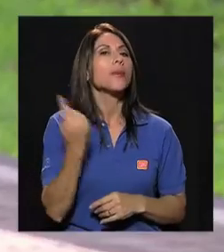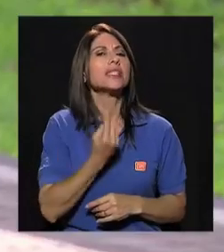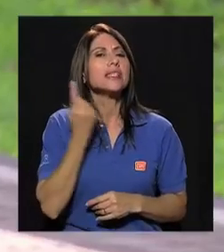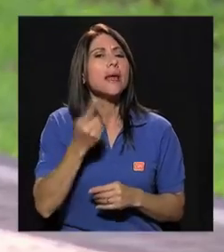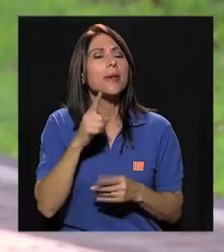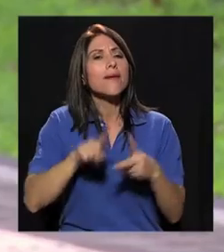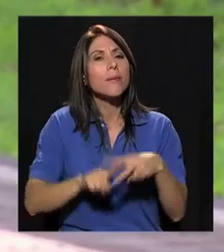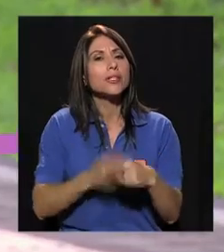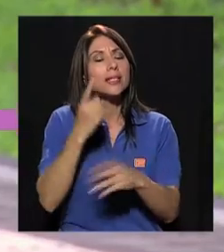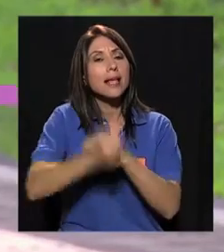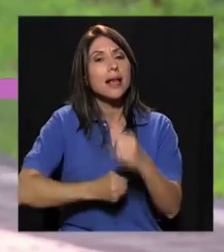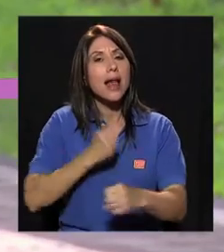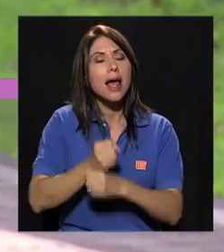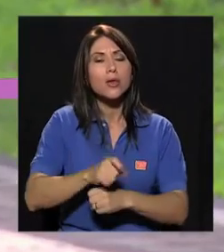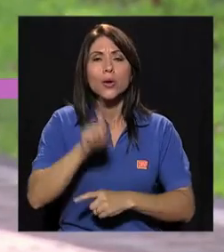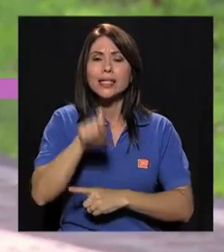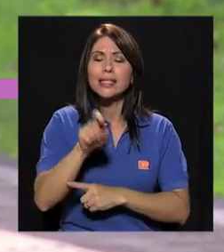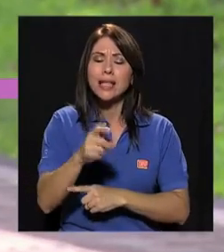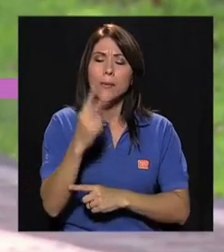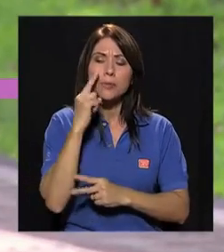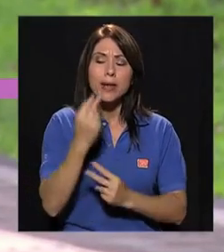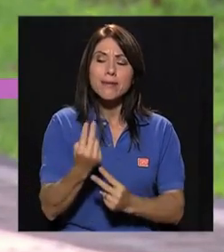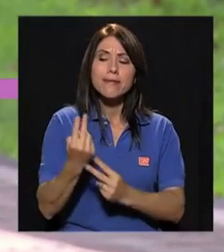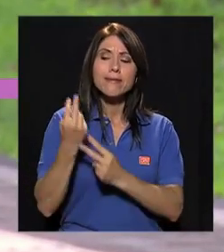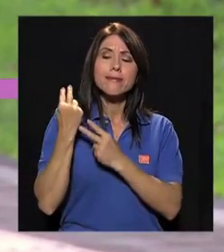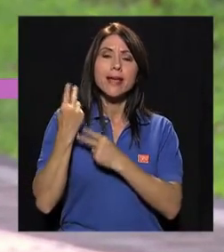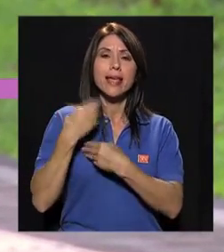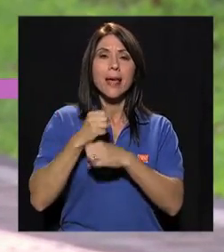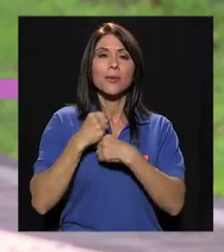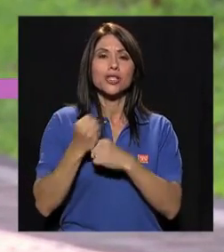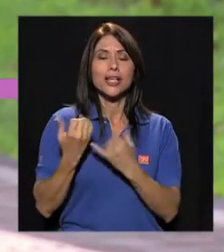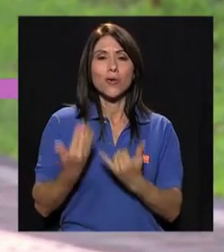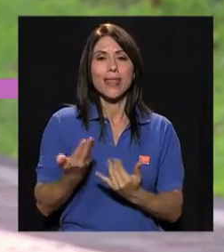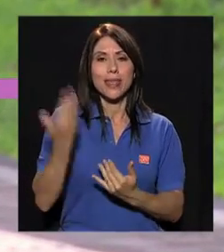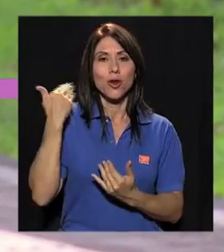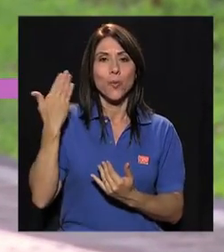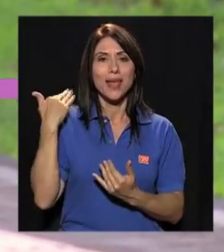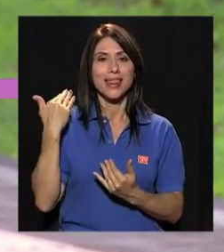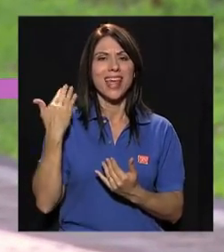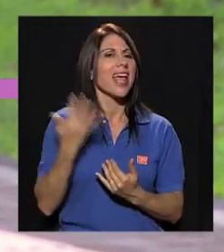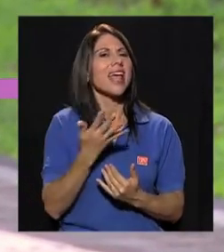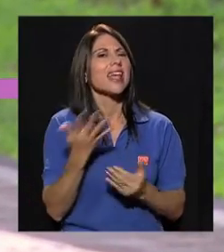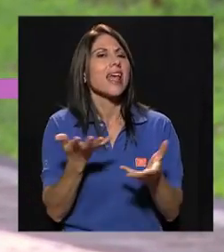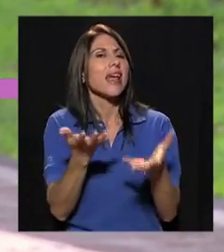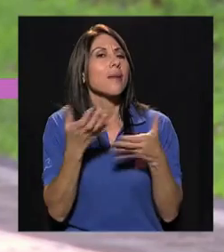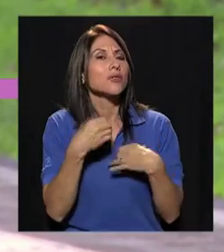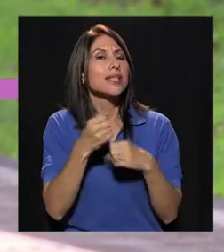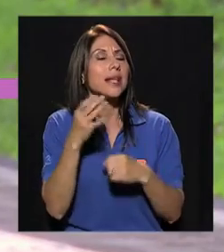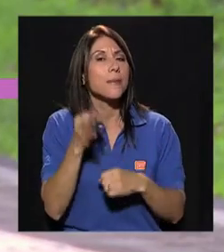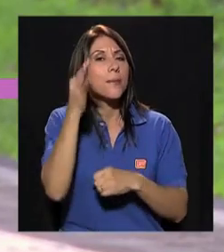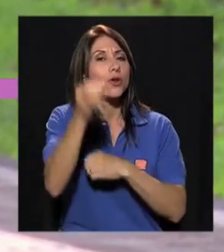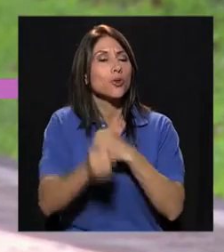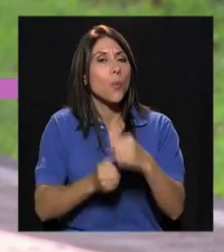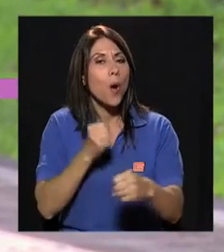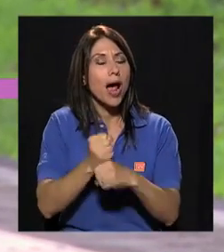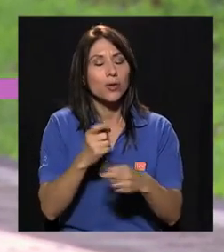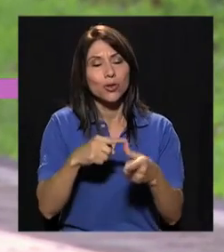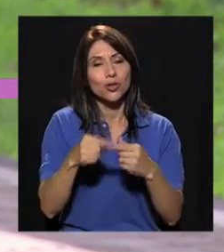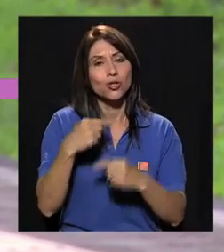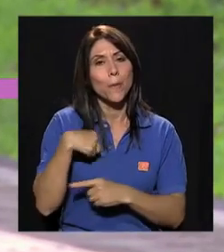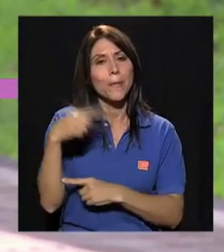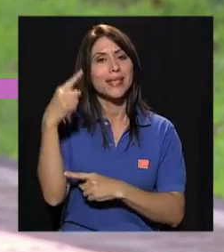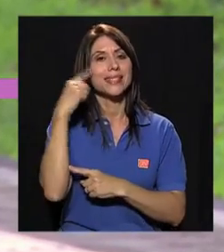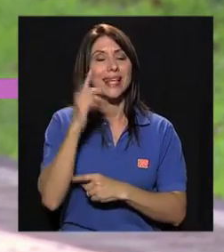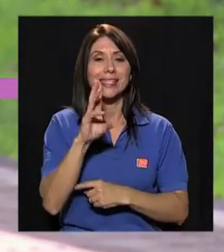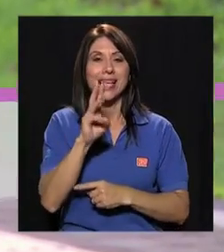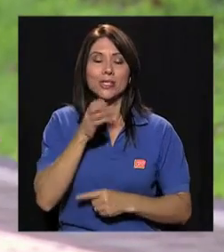¿Qué lo que vamos a iniciar año? Necesitamos valorar qué hemos hecho anteriormente y qué es lo que queremos hacer para nuestro próximo año. Entonces,